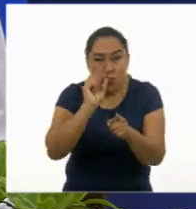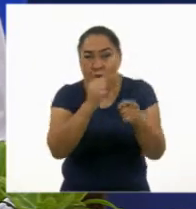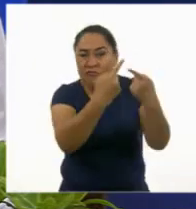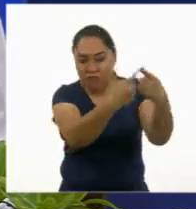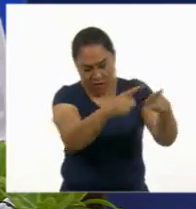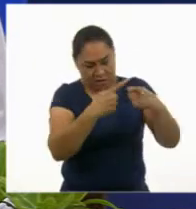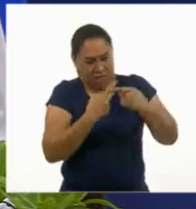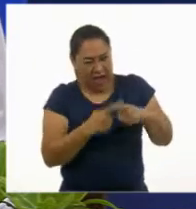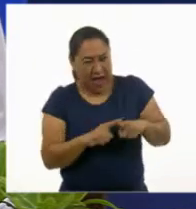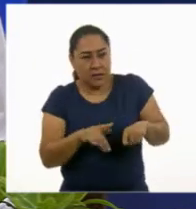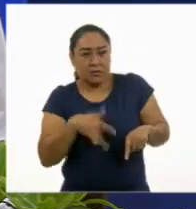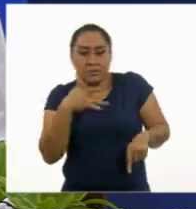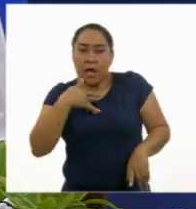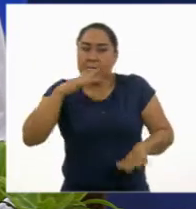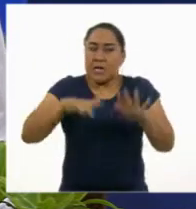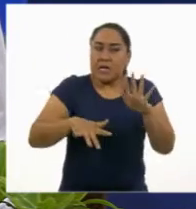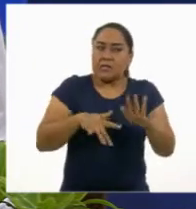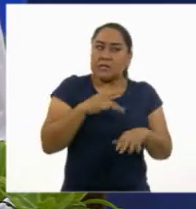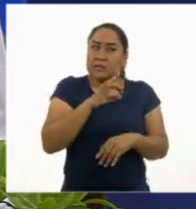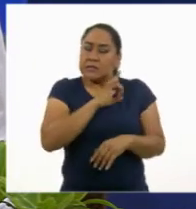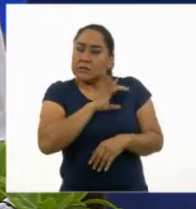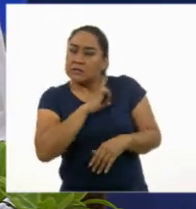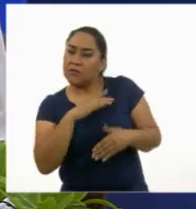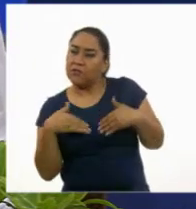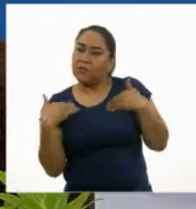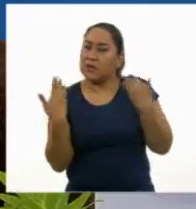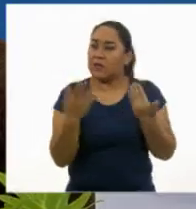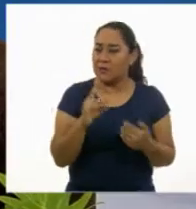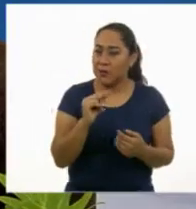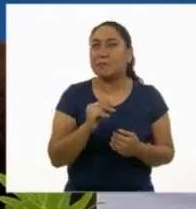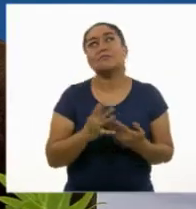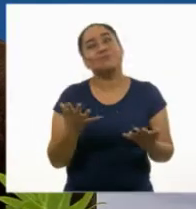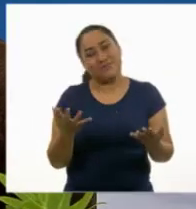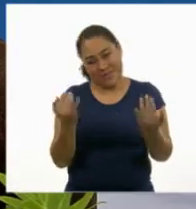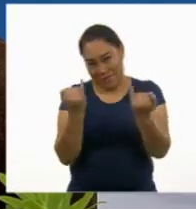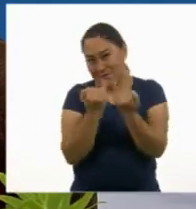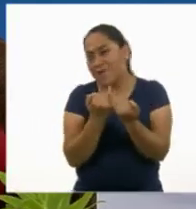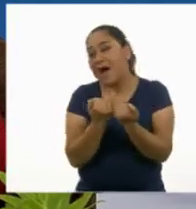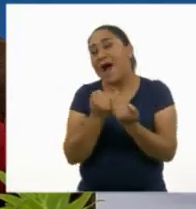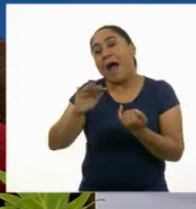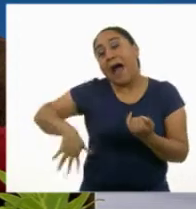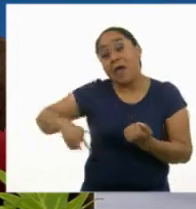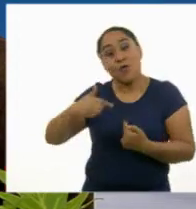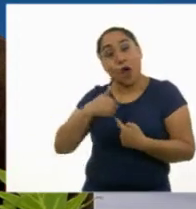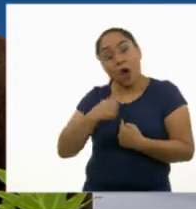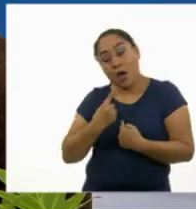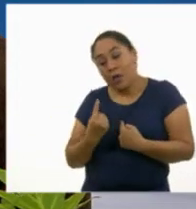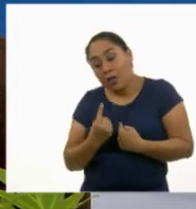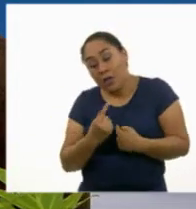desconfianza y temor. Como yo la traté al inicio del programa.